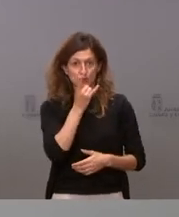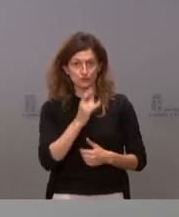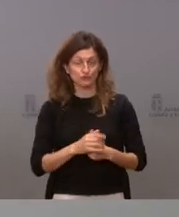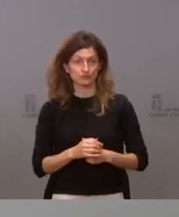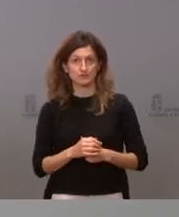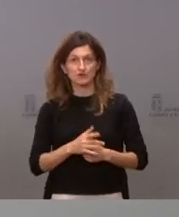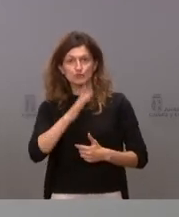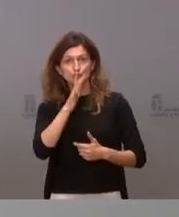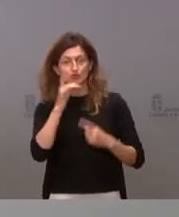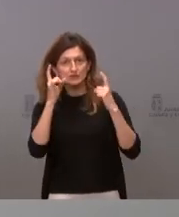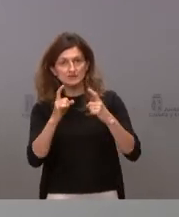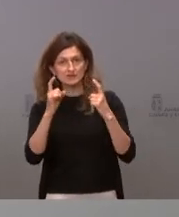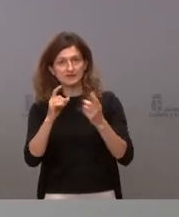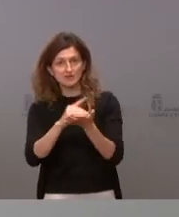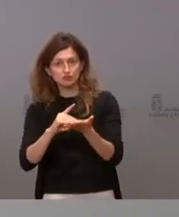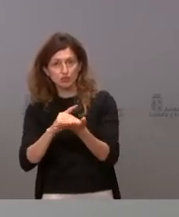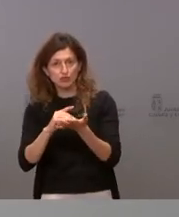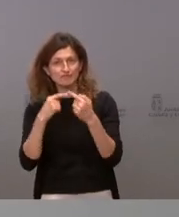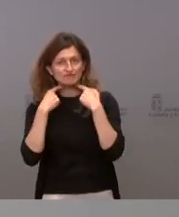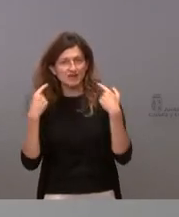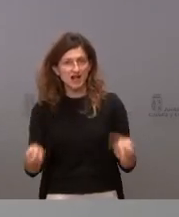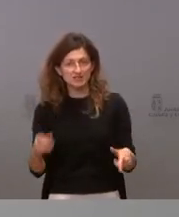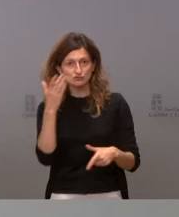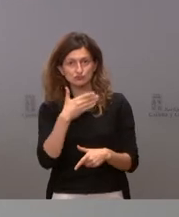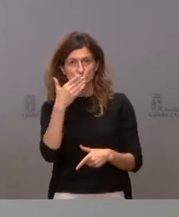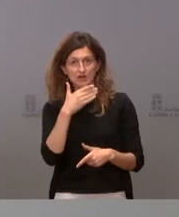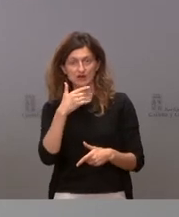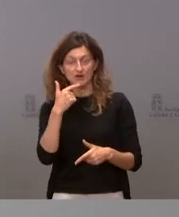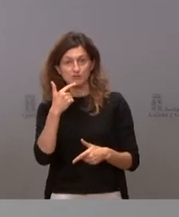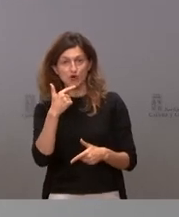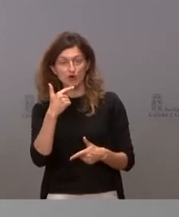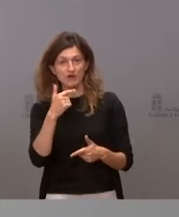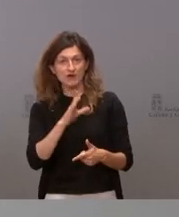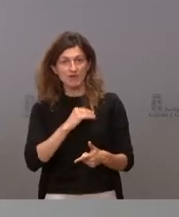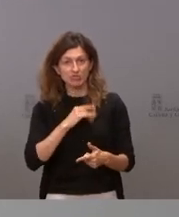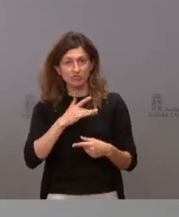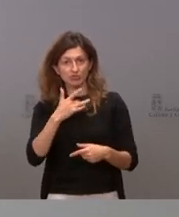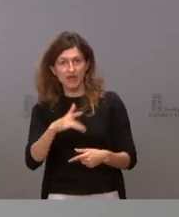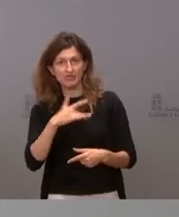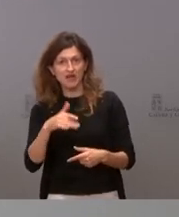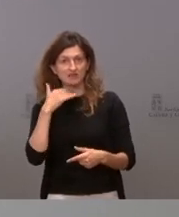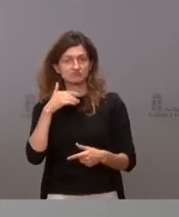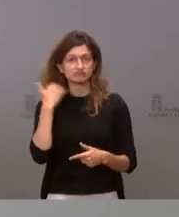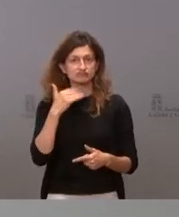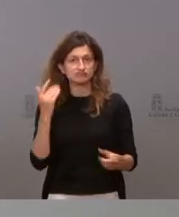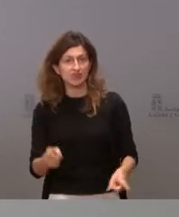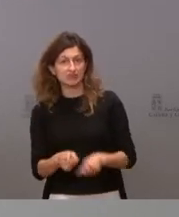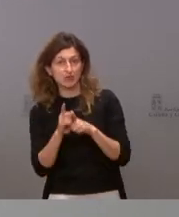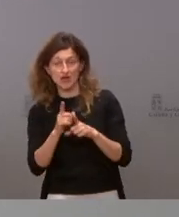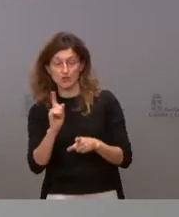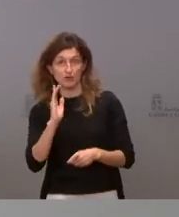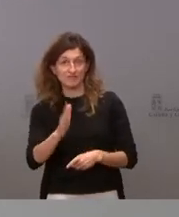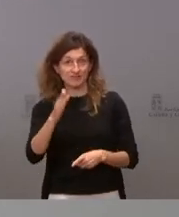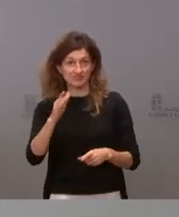intentando solucionar el tema del fracaso escolar bajando las exigencias del sistema educativo, porque eso perjudica la calidad del sistema educativo.